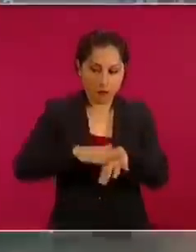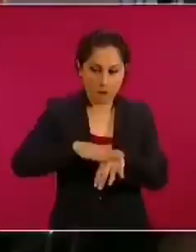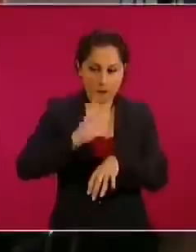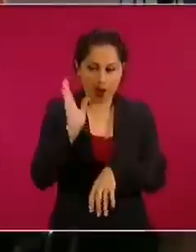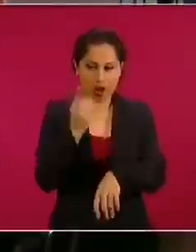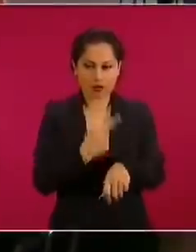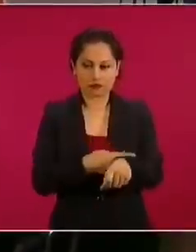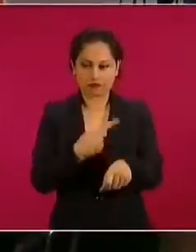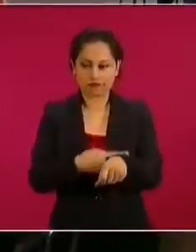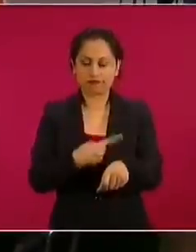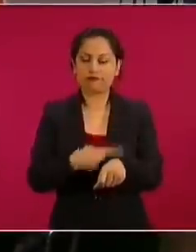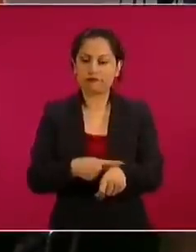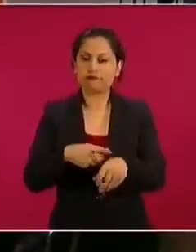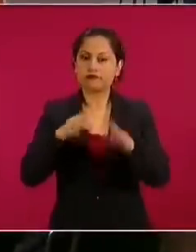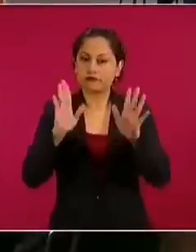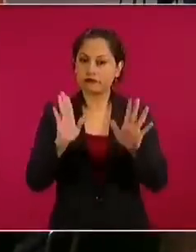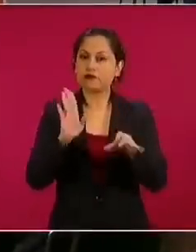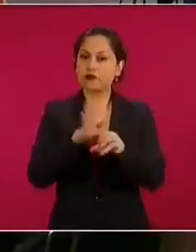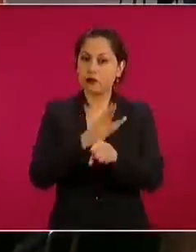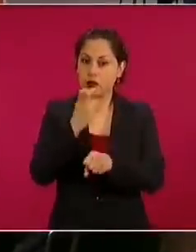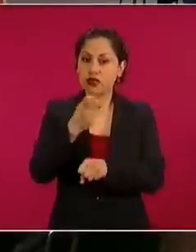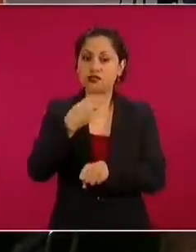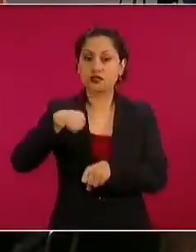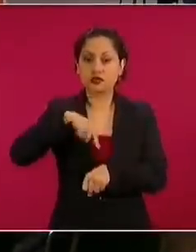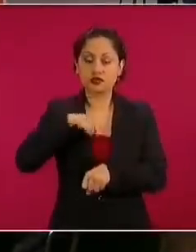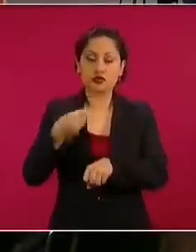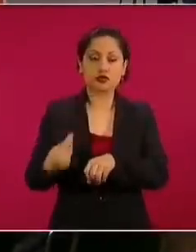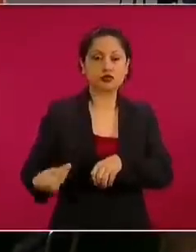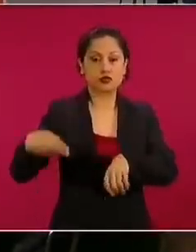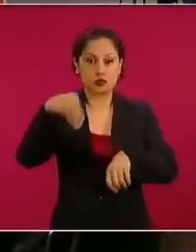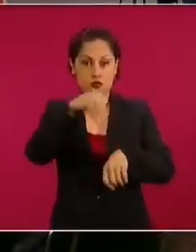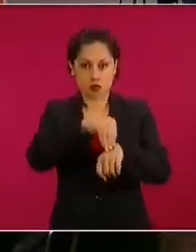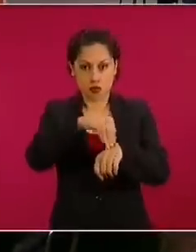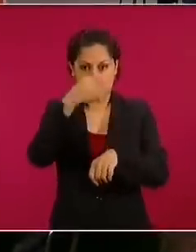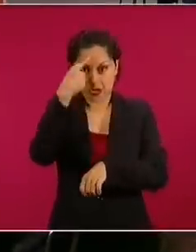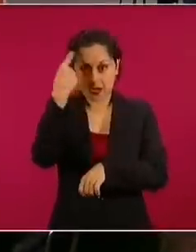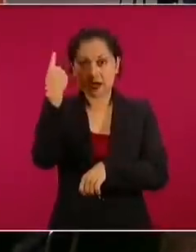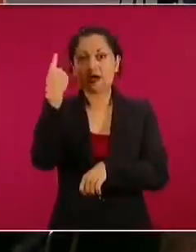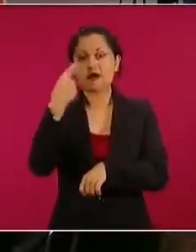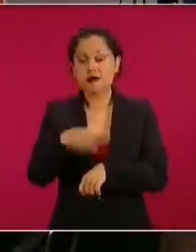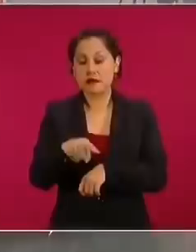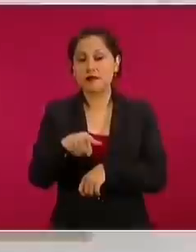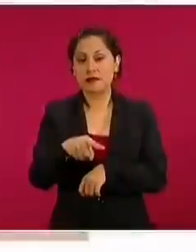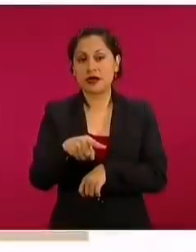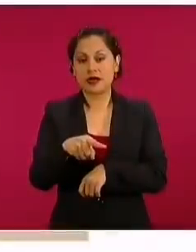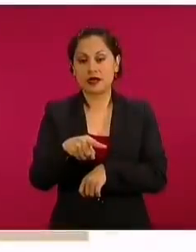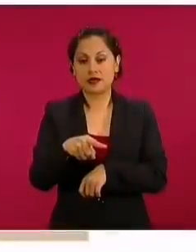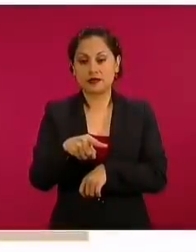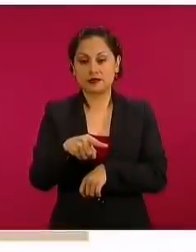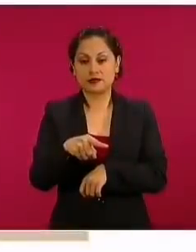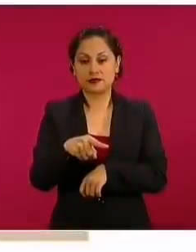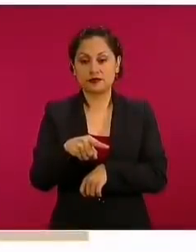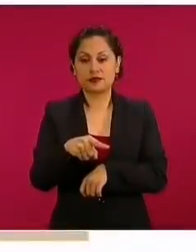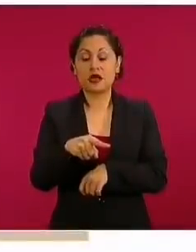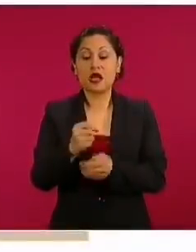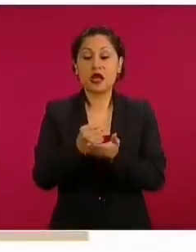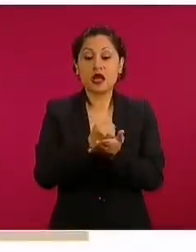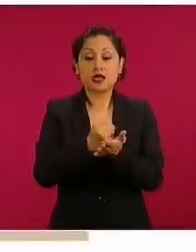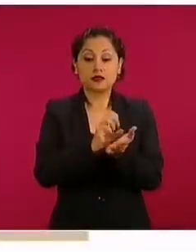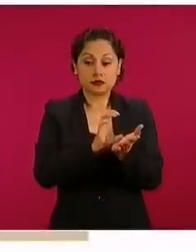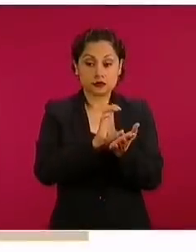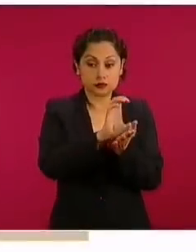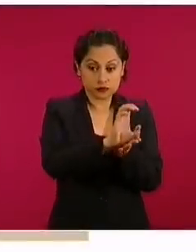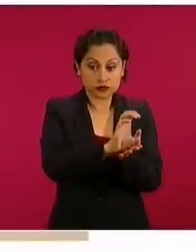y seguramente lo estaremos incorporando para ampliar el número de créditos que localicemos en esa